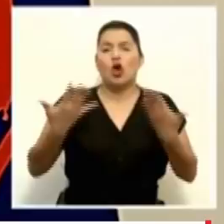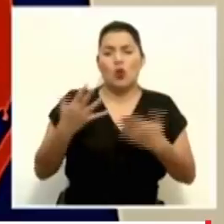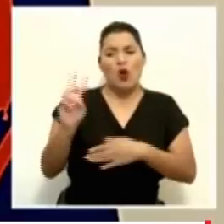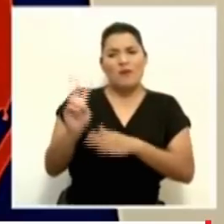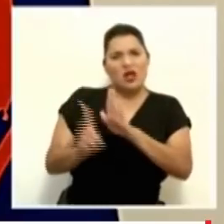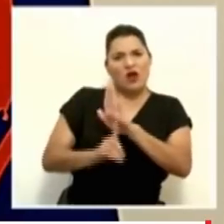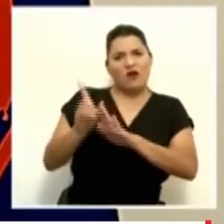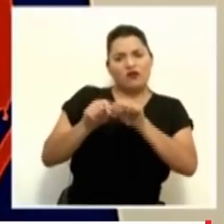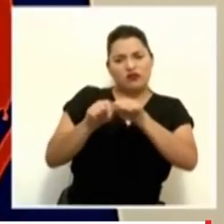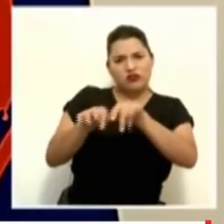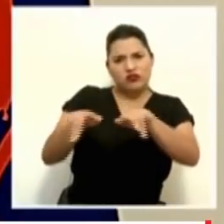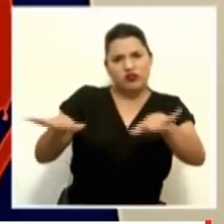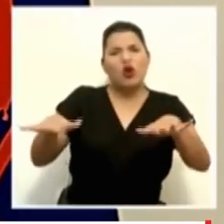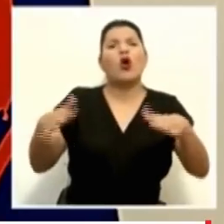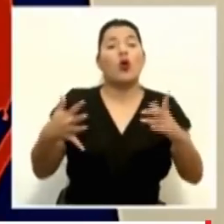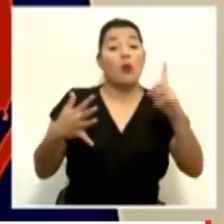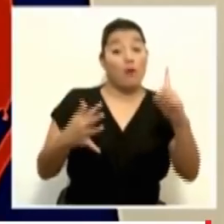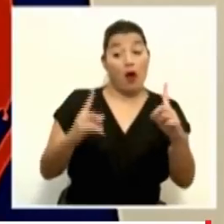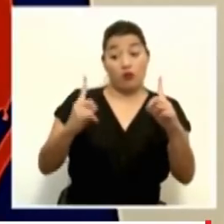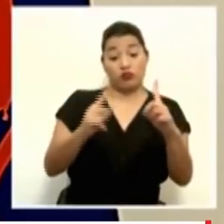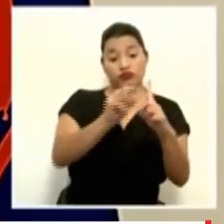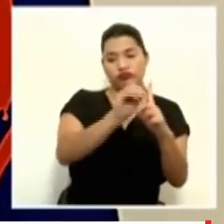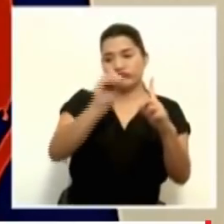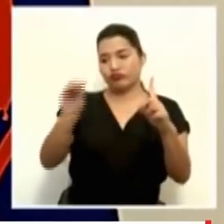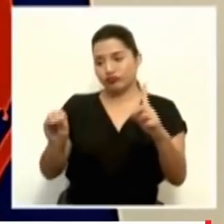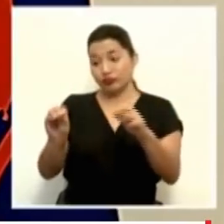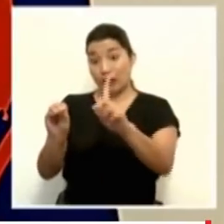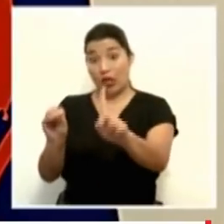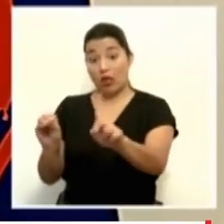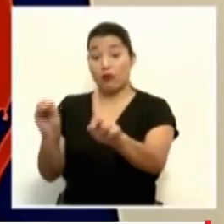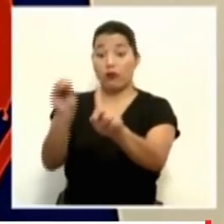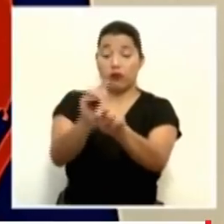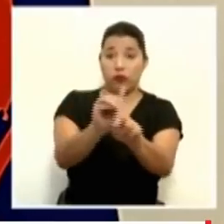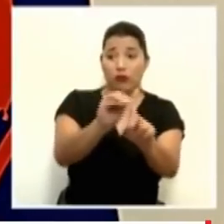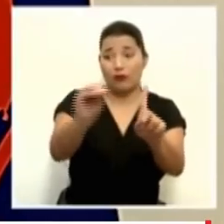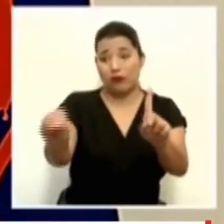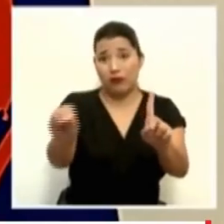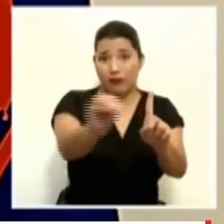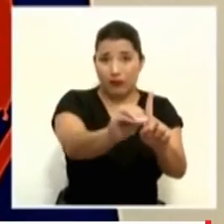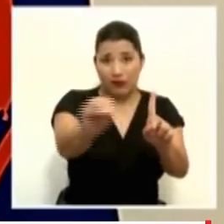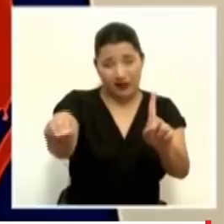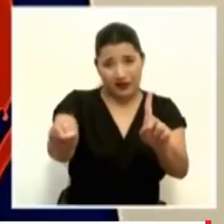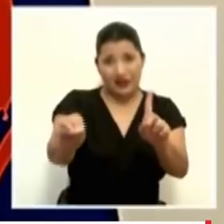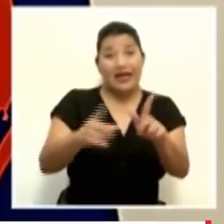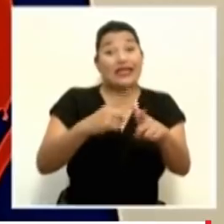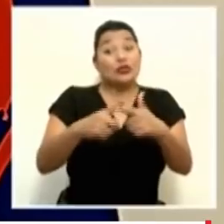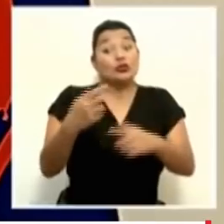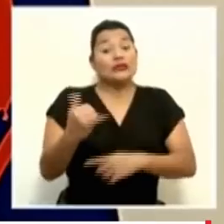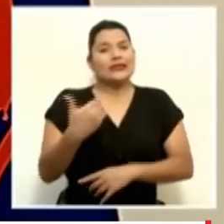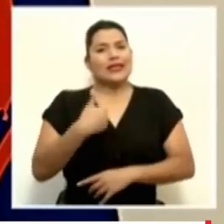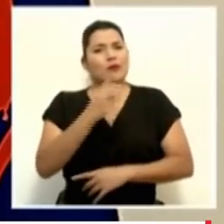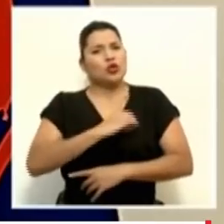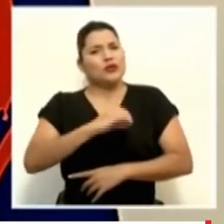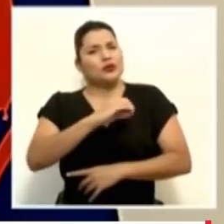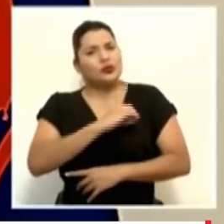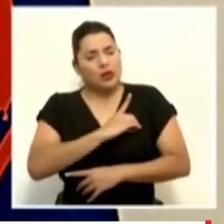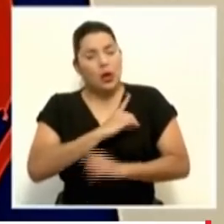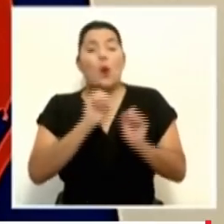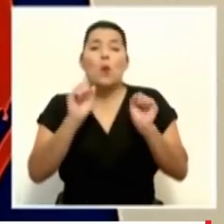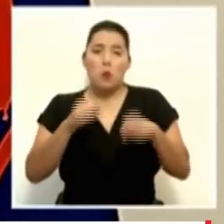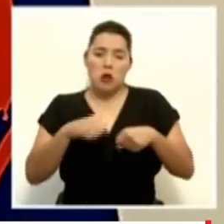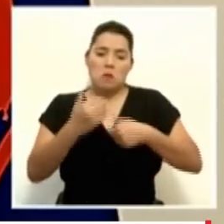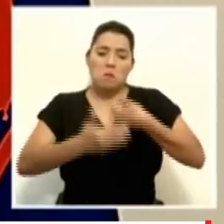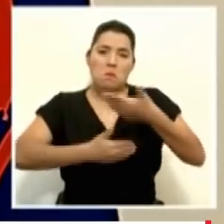Es de persona a persona. Entonces, en la medida que somos más disciplinados, mejor nos va a ir como país y mejor